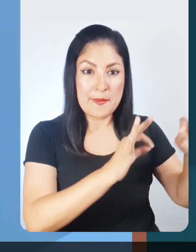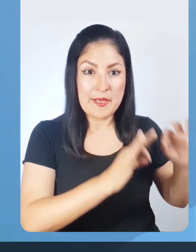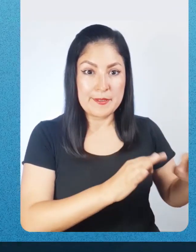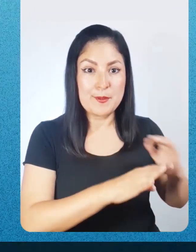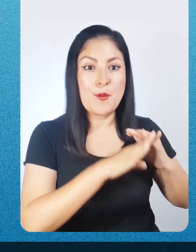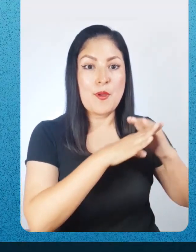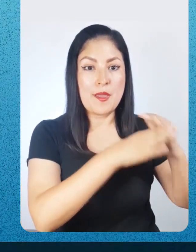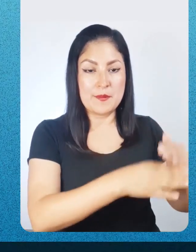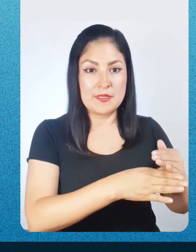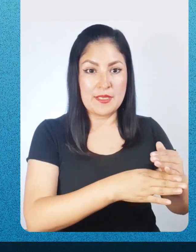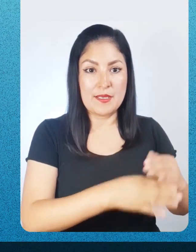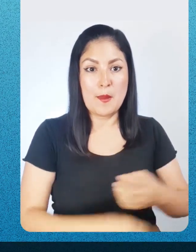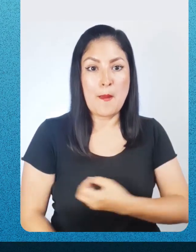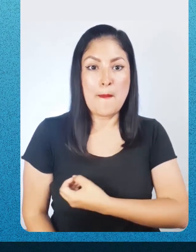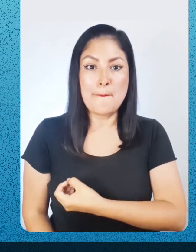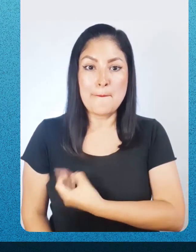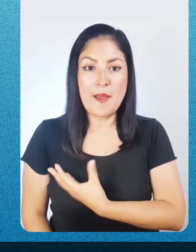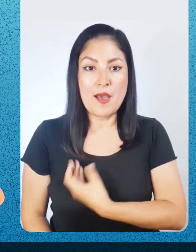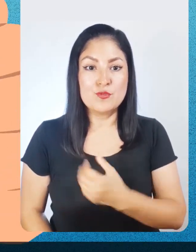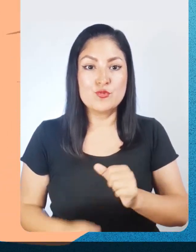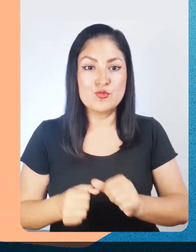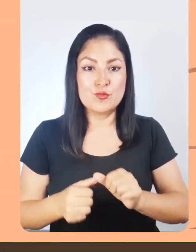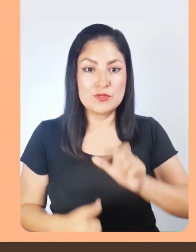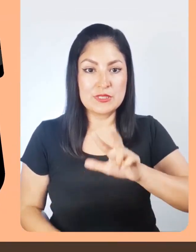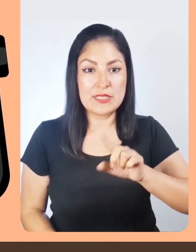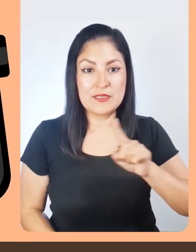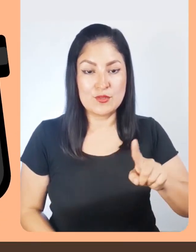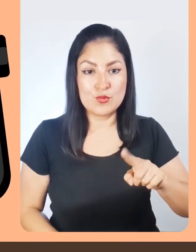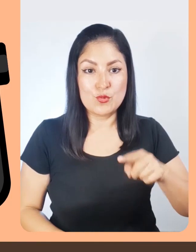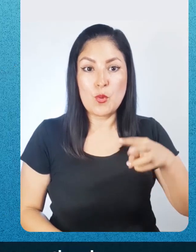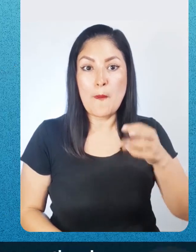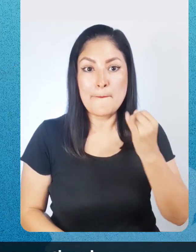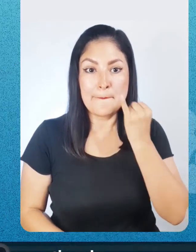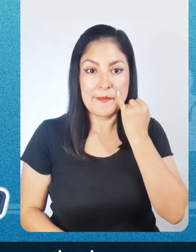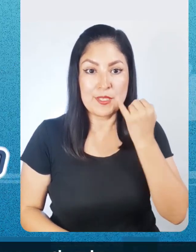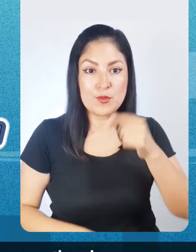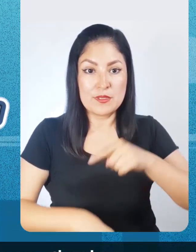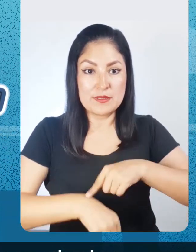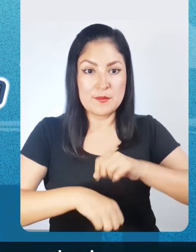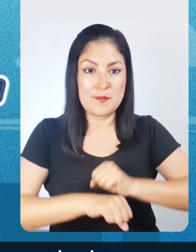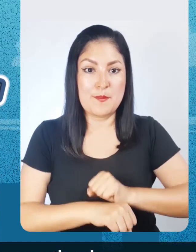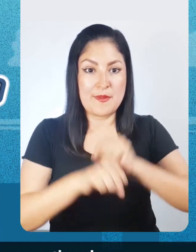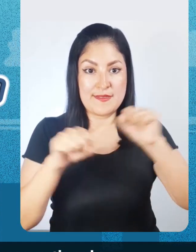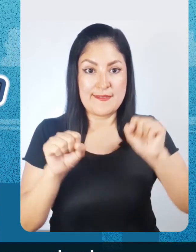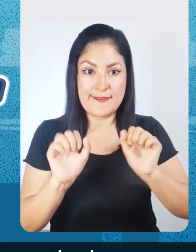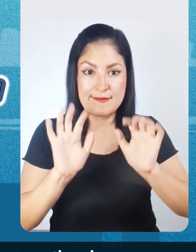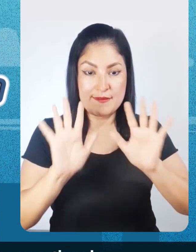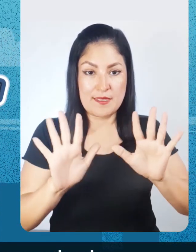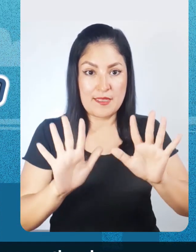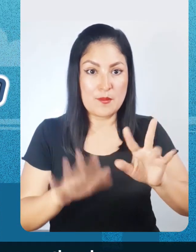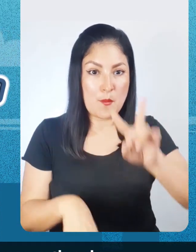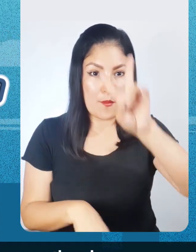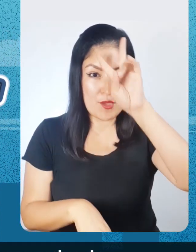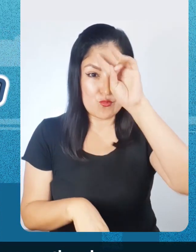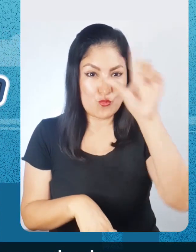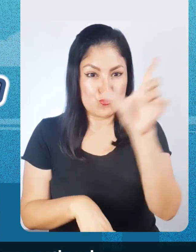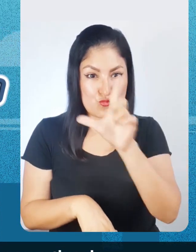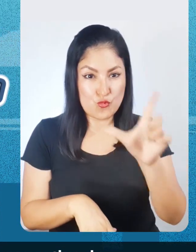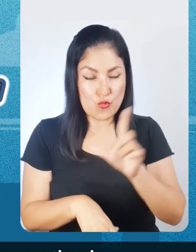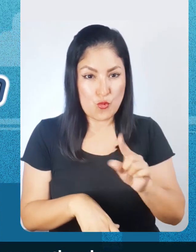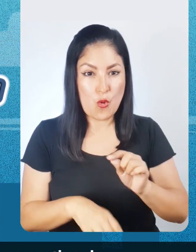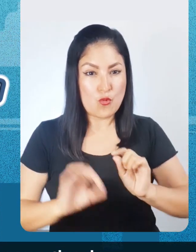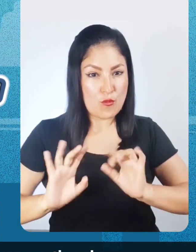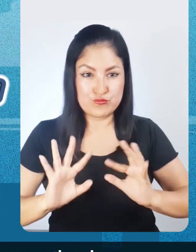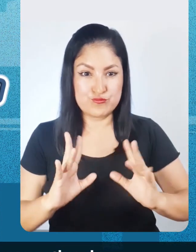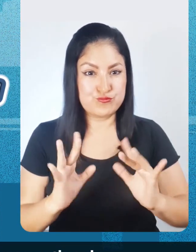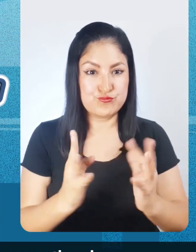Este miércoles 31 de mayo, desde las 10 de la mañana, participa en el Simulacro Nacional Multipeligro, practicando